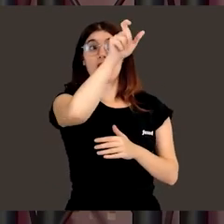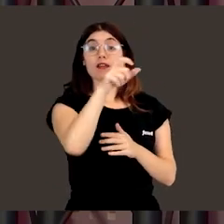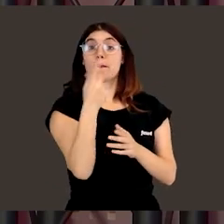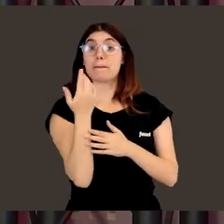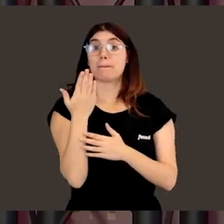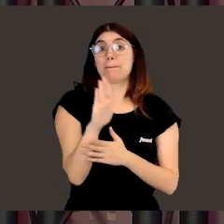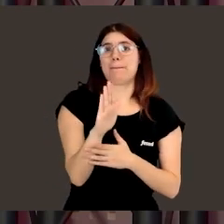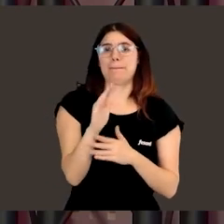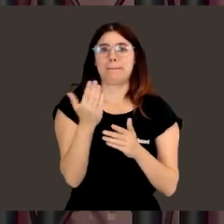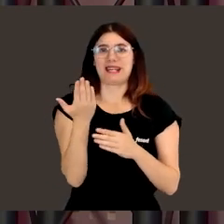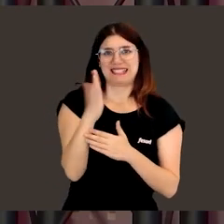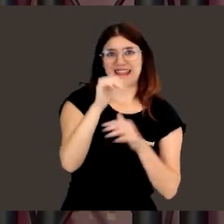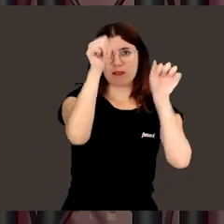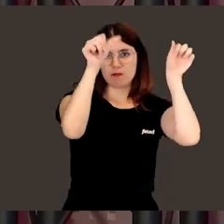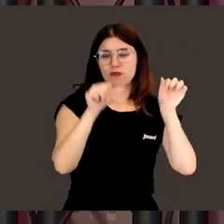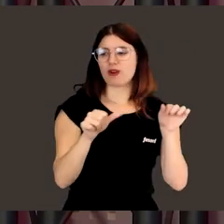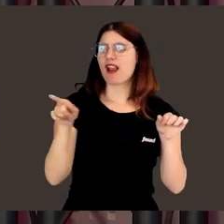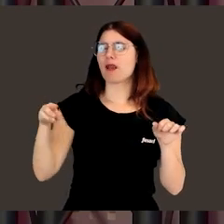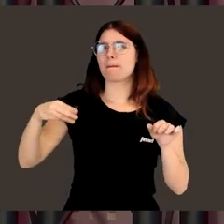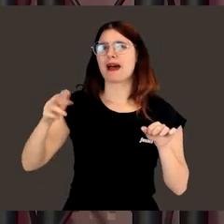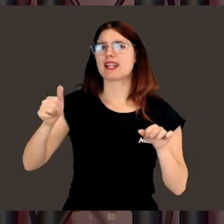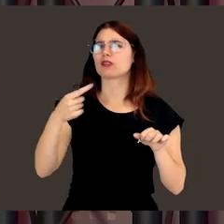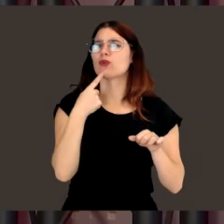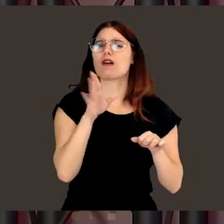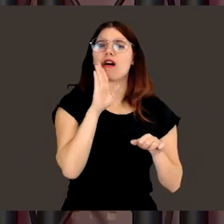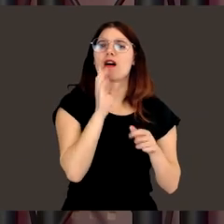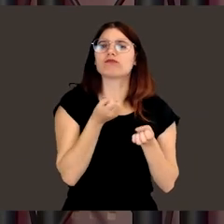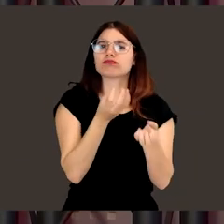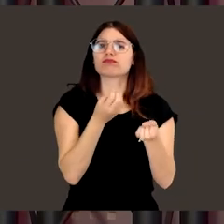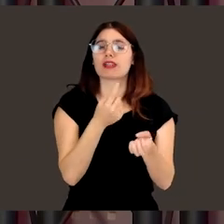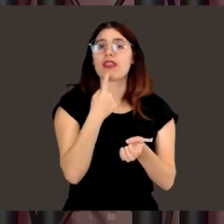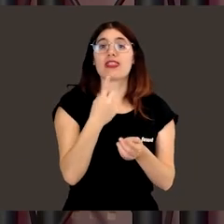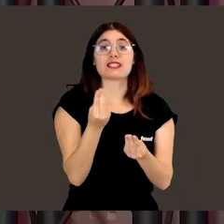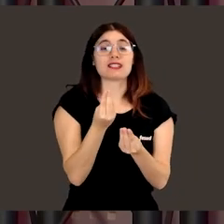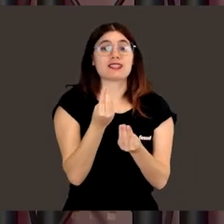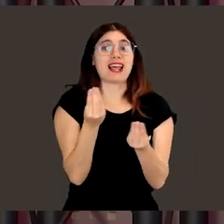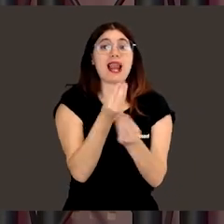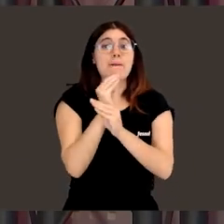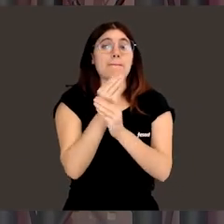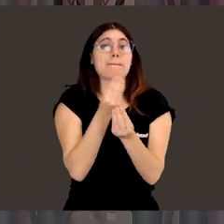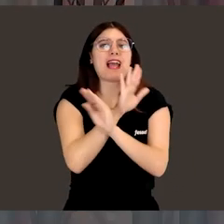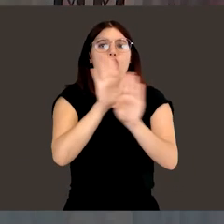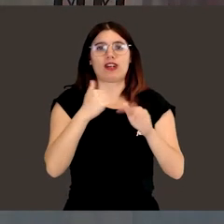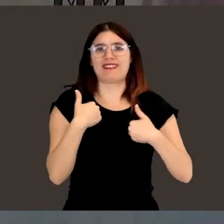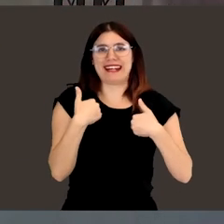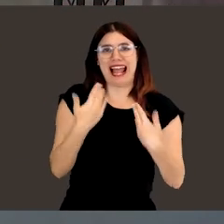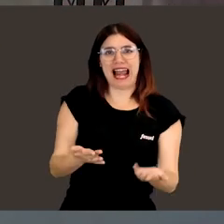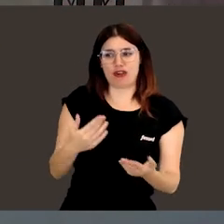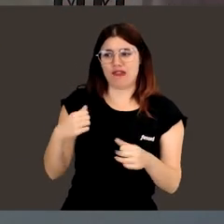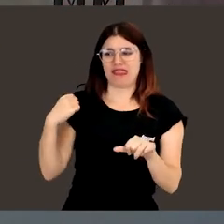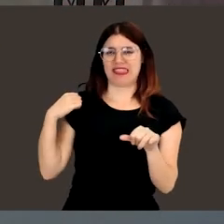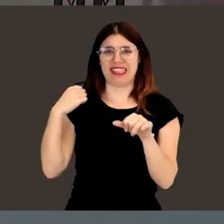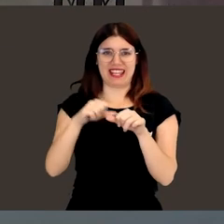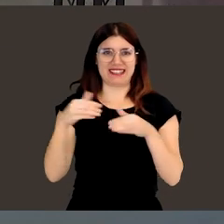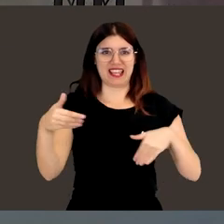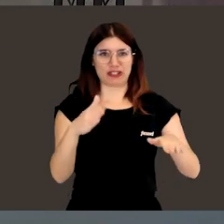y en cuya presentación, María, decías que es el mejor regalo, el más entrañable que te han